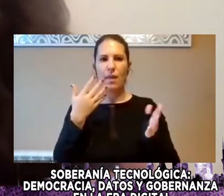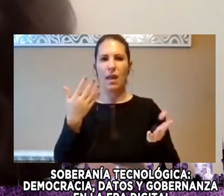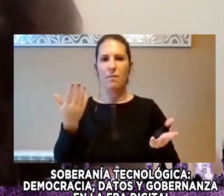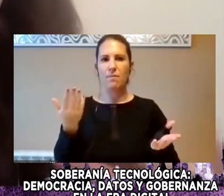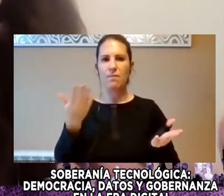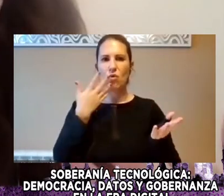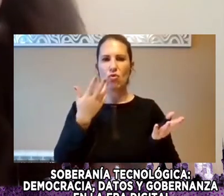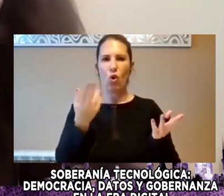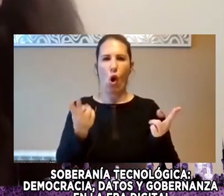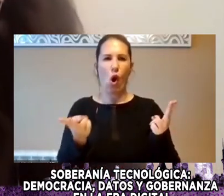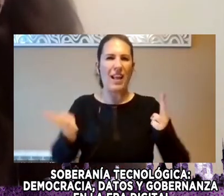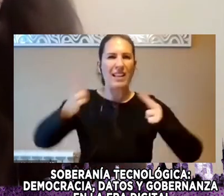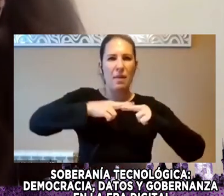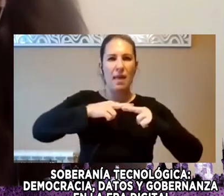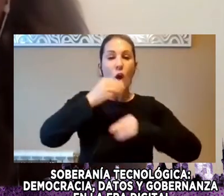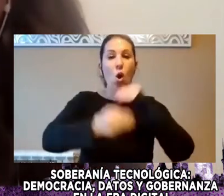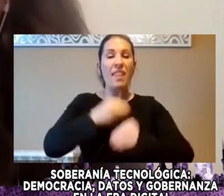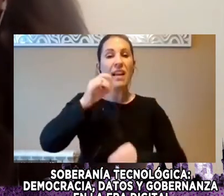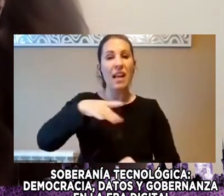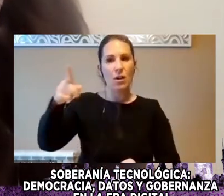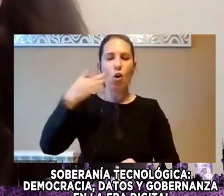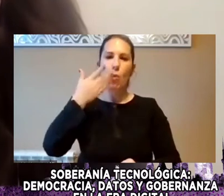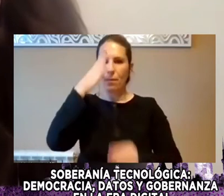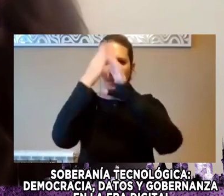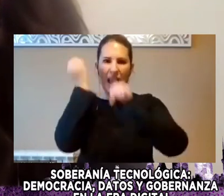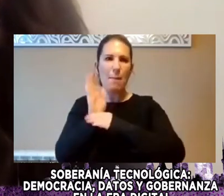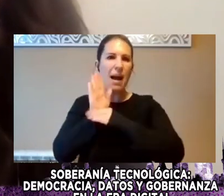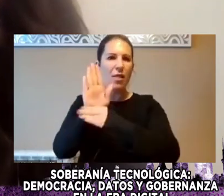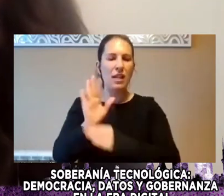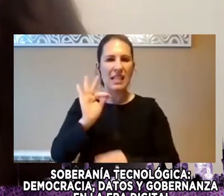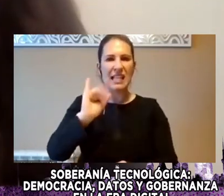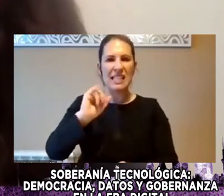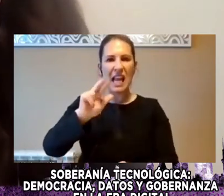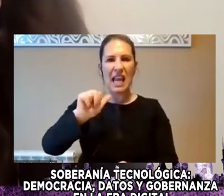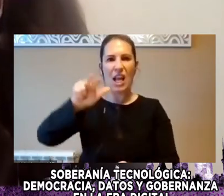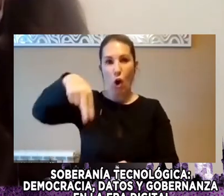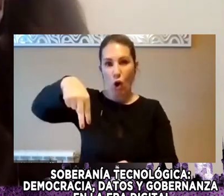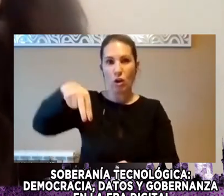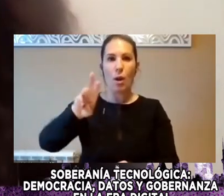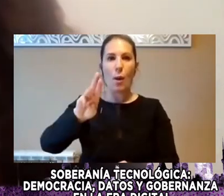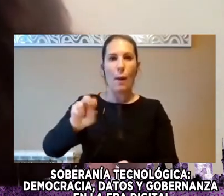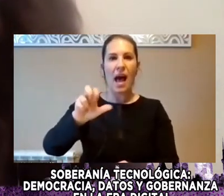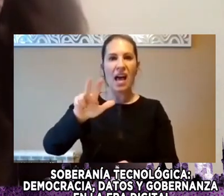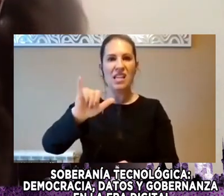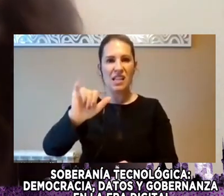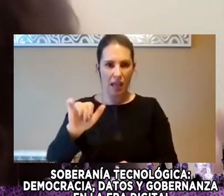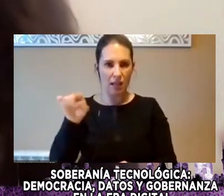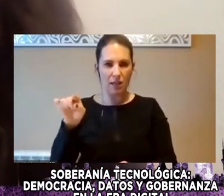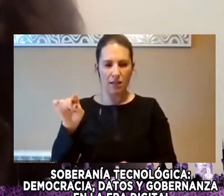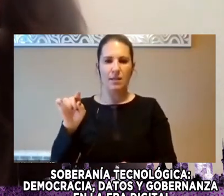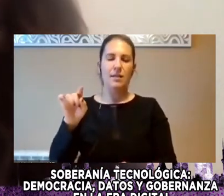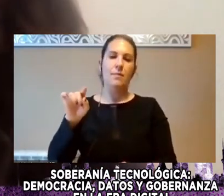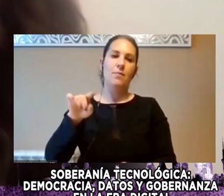Hecho por Estos Embajadores De Silicon Valley Que A pesar De La Victoria Que Luego Es La